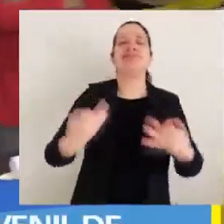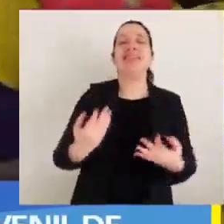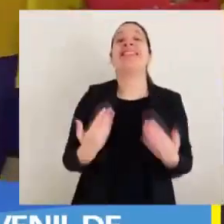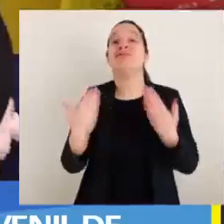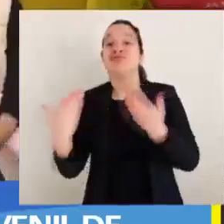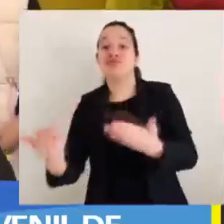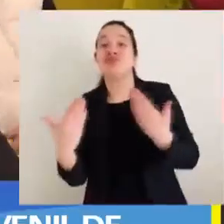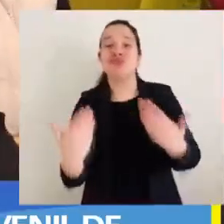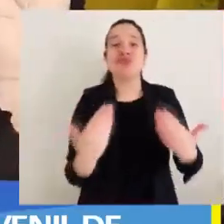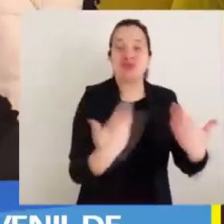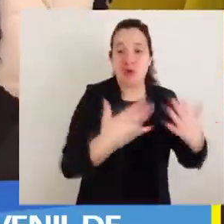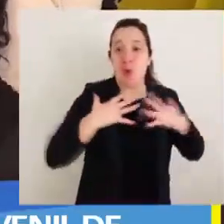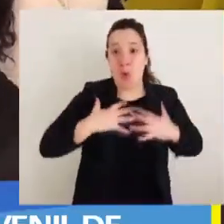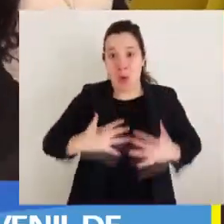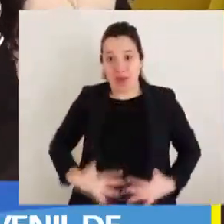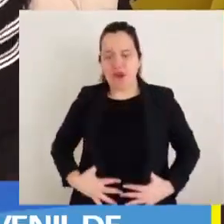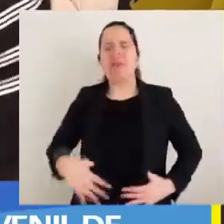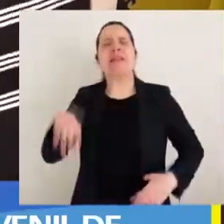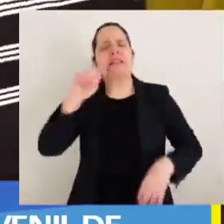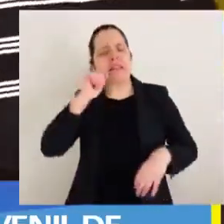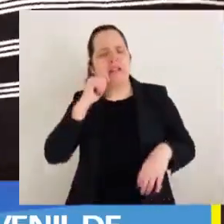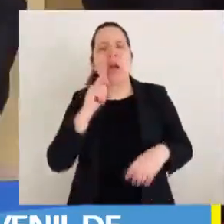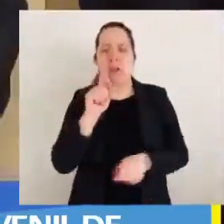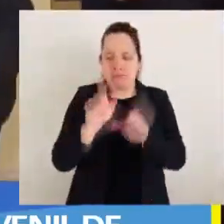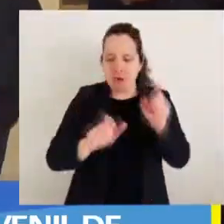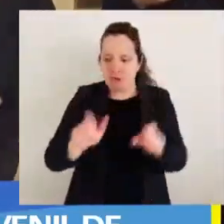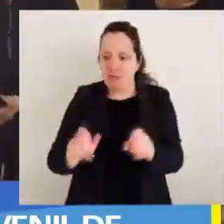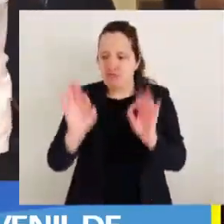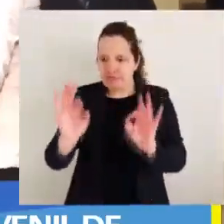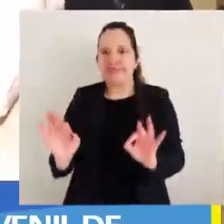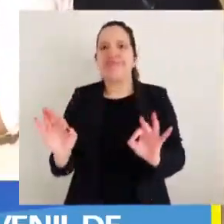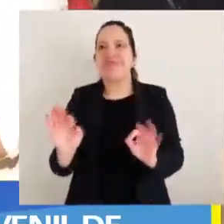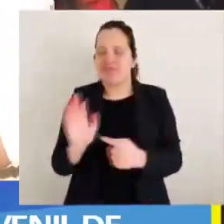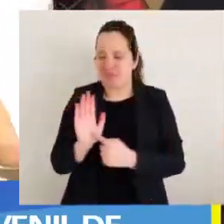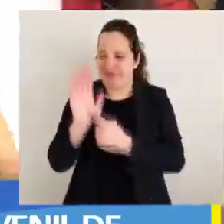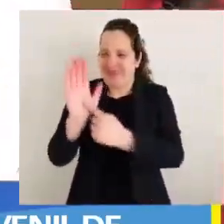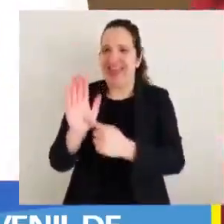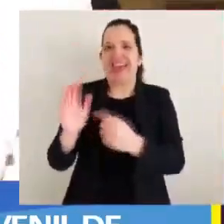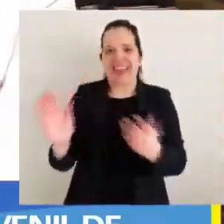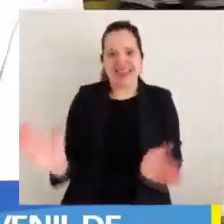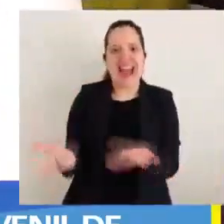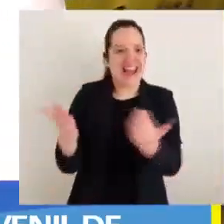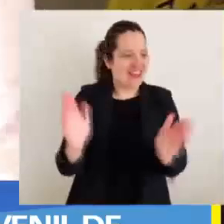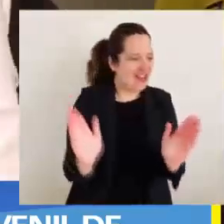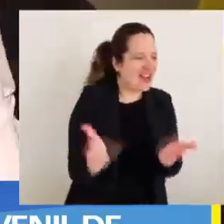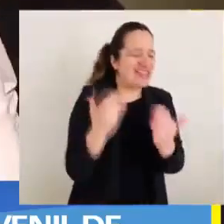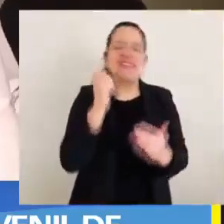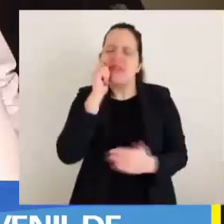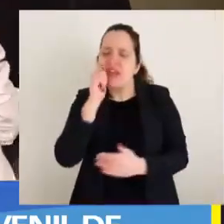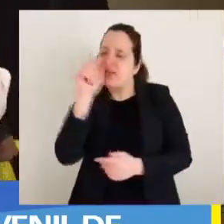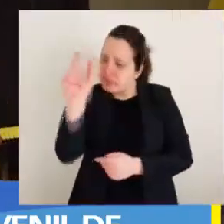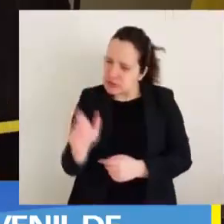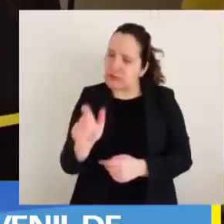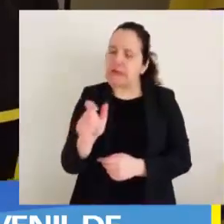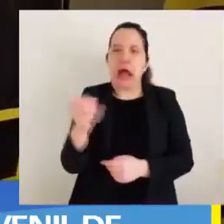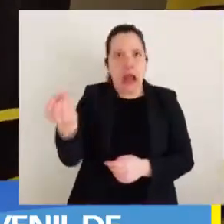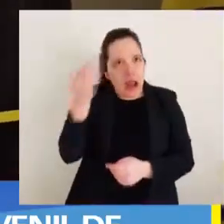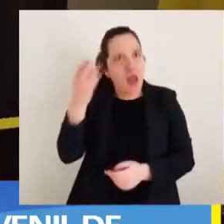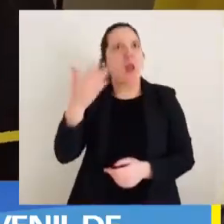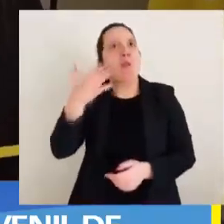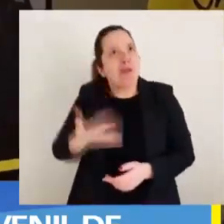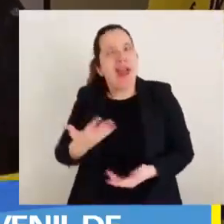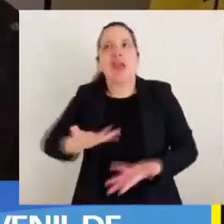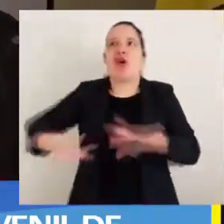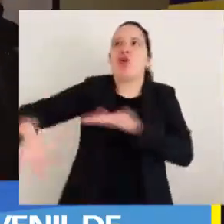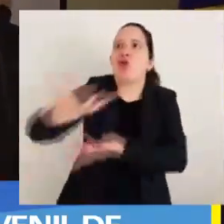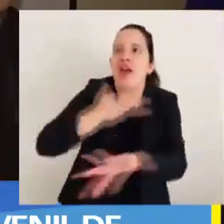estos uniformes no solo simboliza un respaldo tangible a los jóvenes talentos de Barro Norte sino que también refuerza la importancia de la